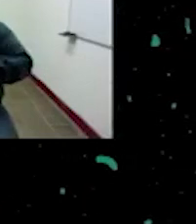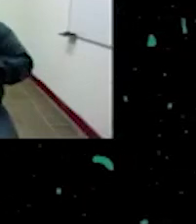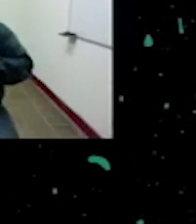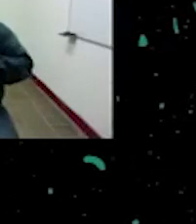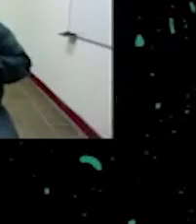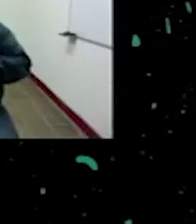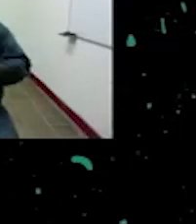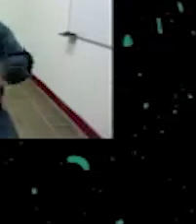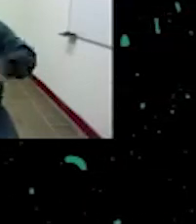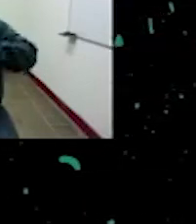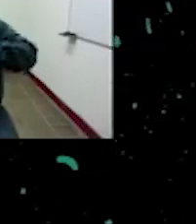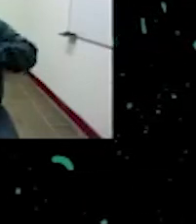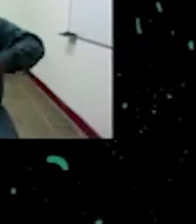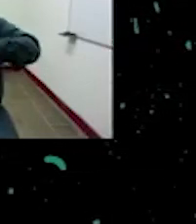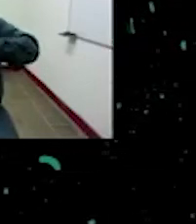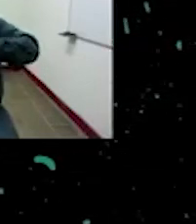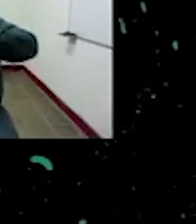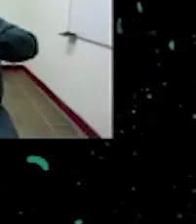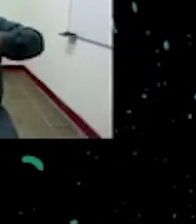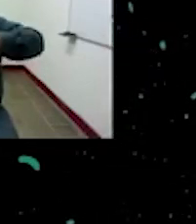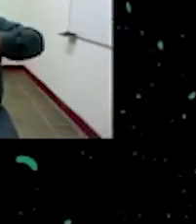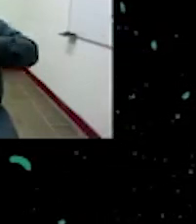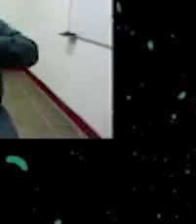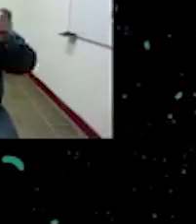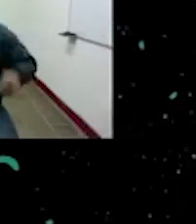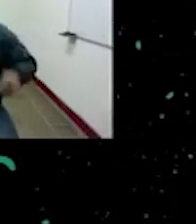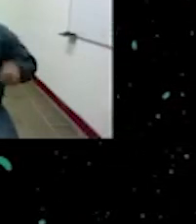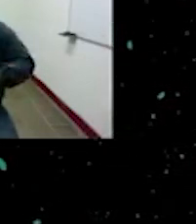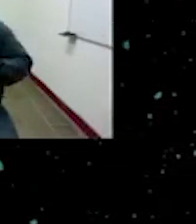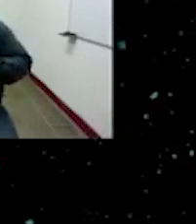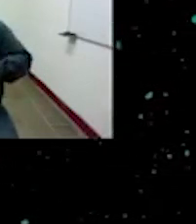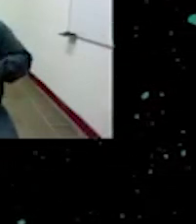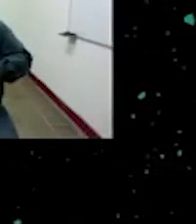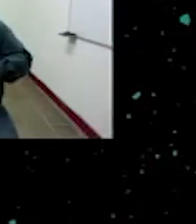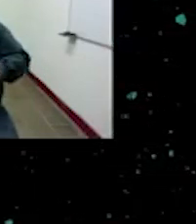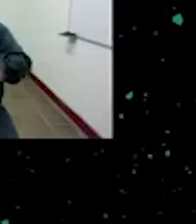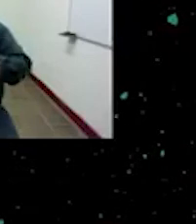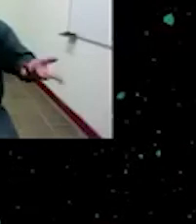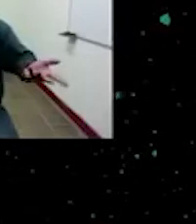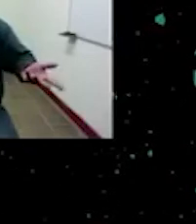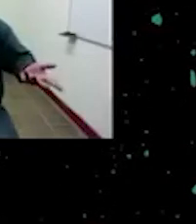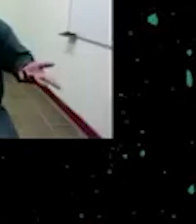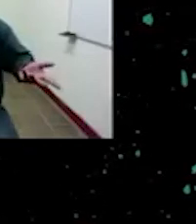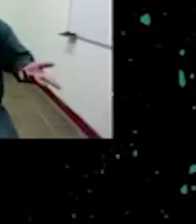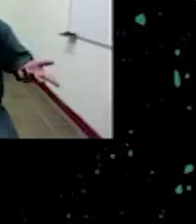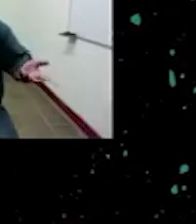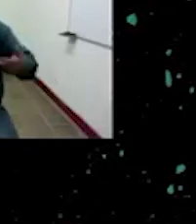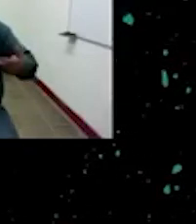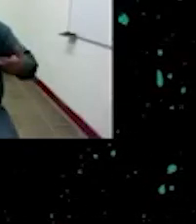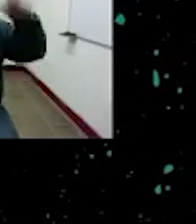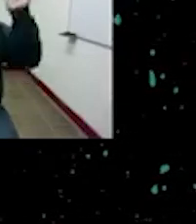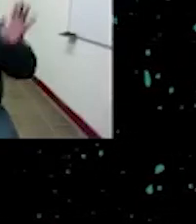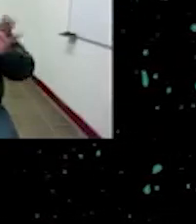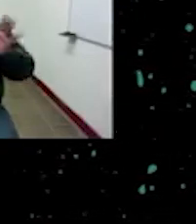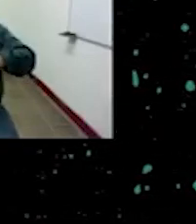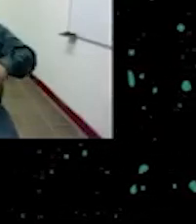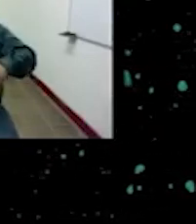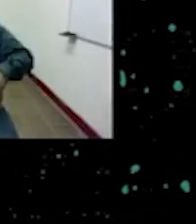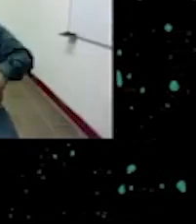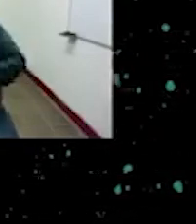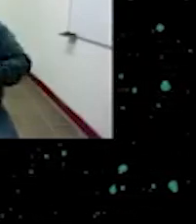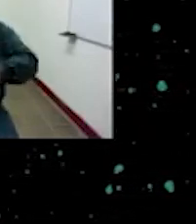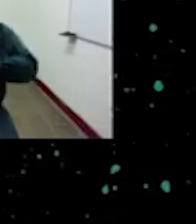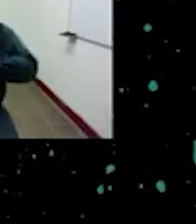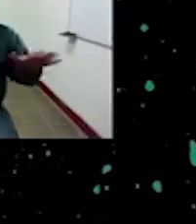Américas no no hay solo una población africana es que esto lo podríamos decir bueno si hubieran tomado personas de